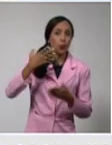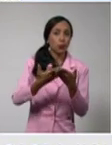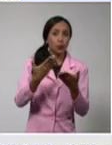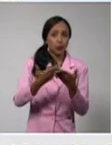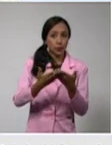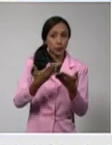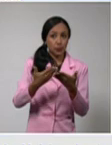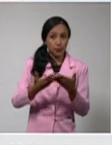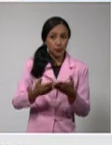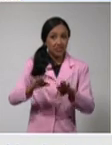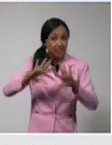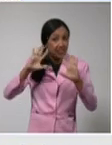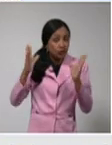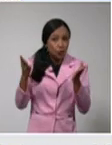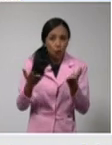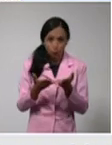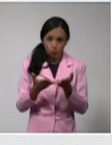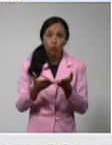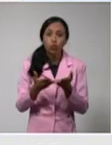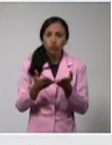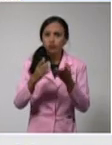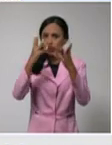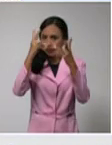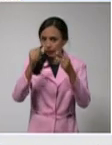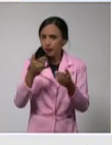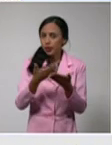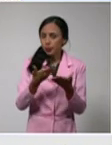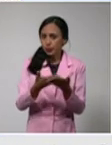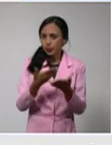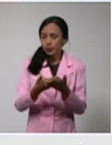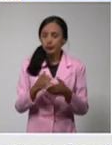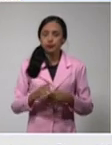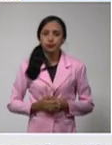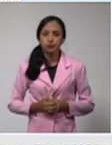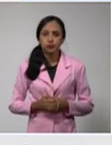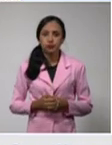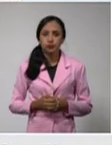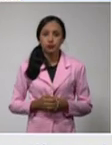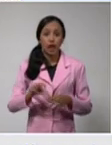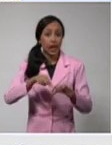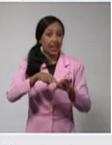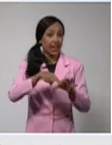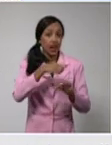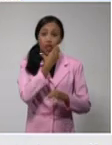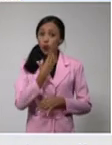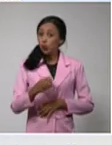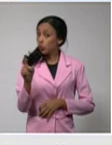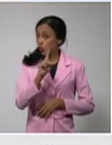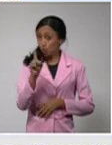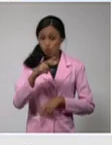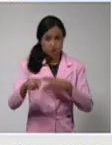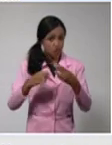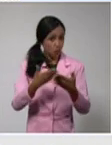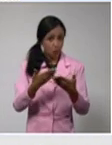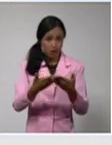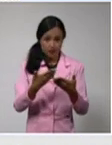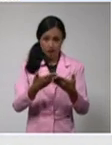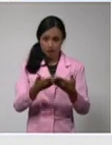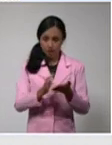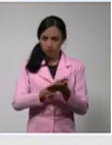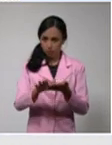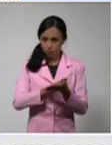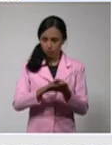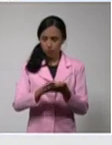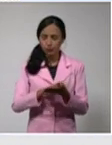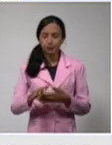territorios, reitero, se procesaron muestras excepto el municipio especial Isla de la Juventud. De los